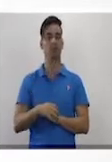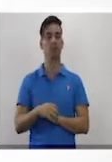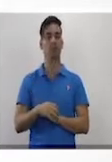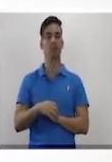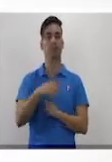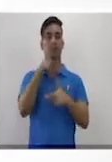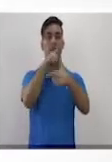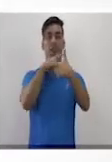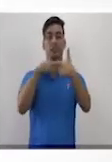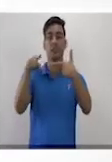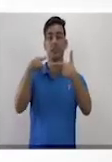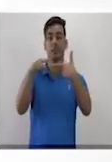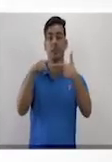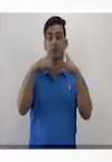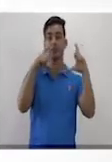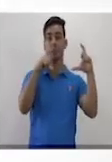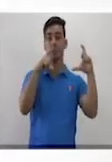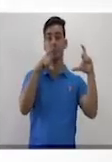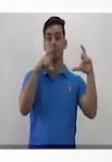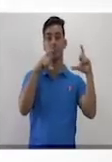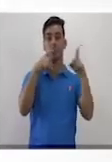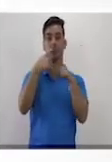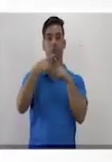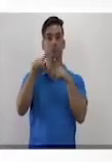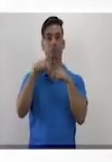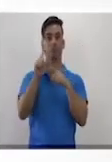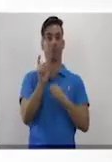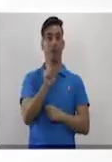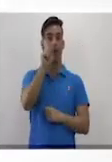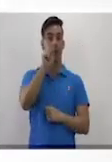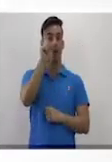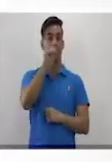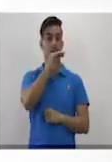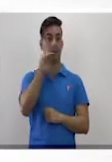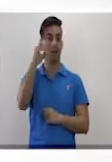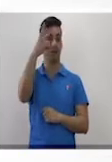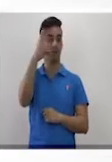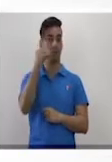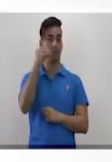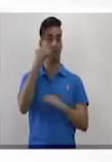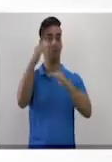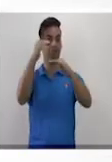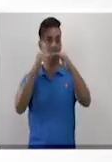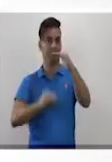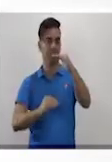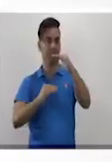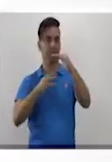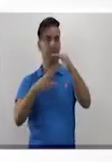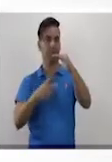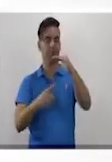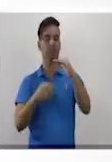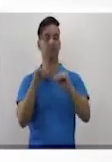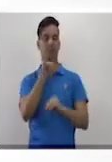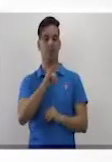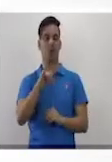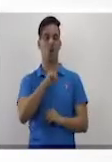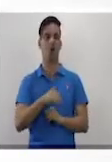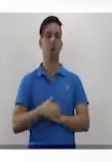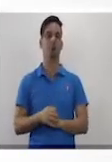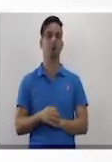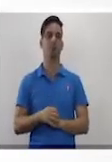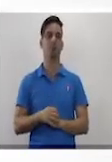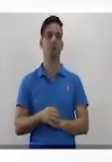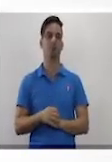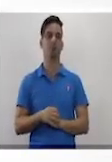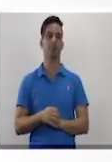dividir por el monomio que está en el denominador. ¿Cómo? Con el proceder que explicamos ahorita mismo. Sí, el de los